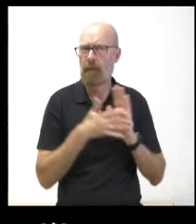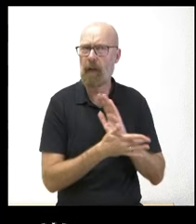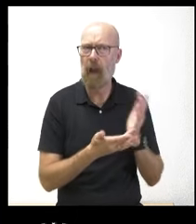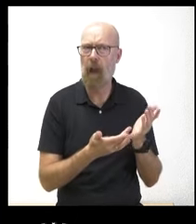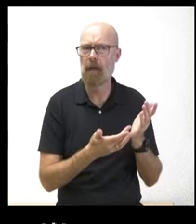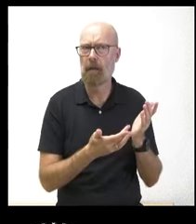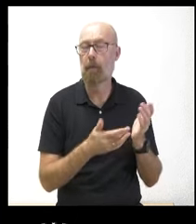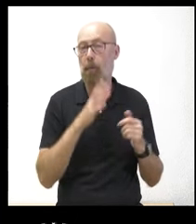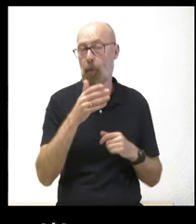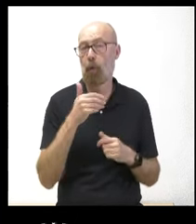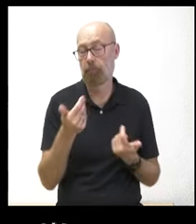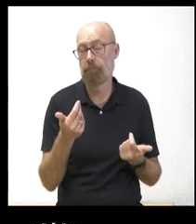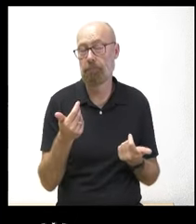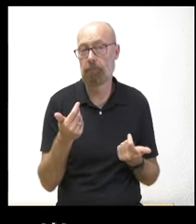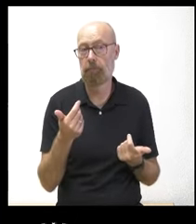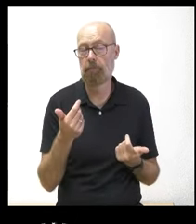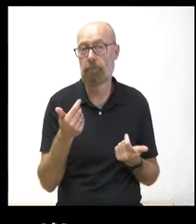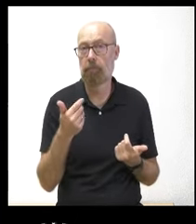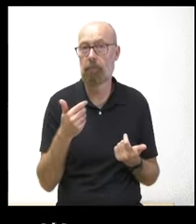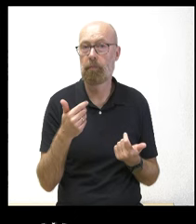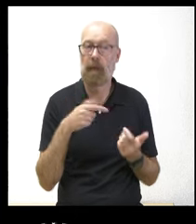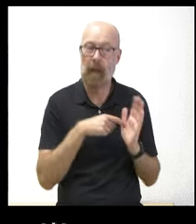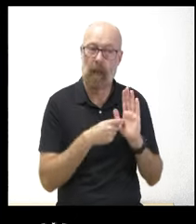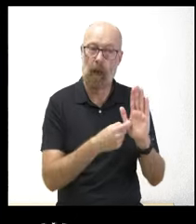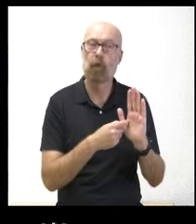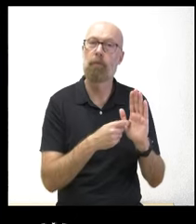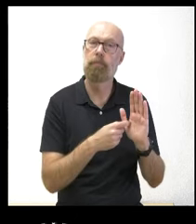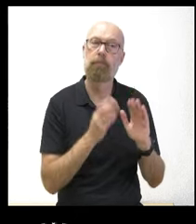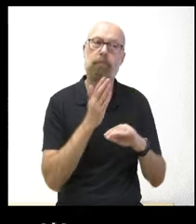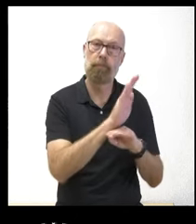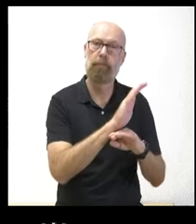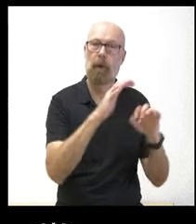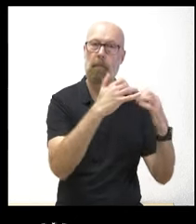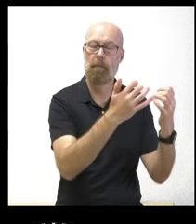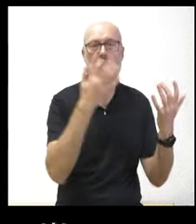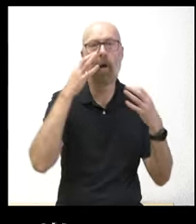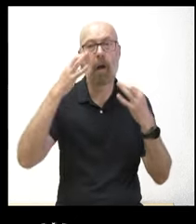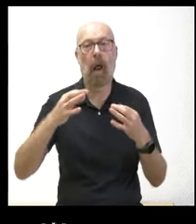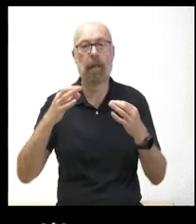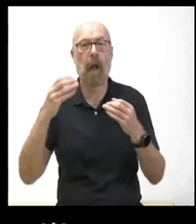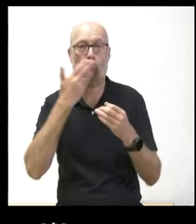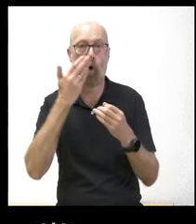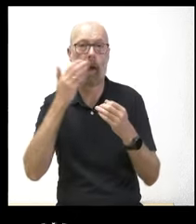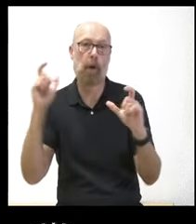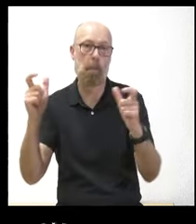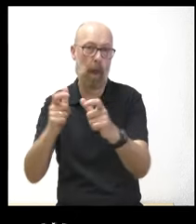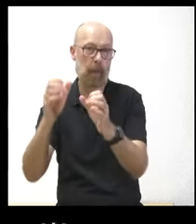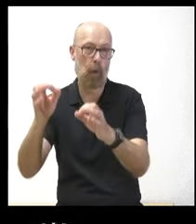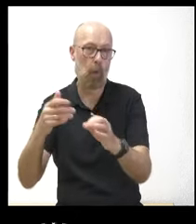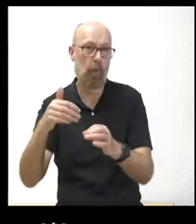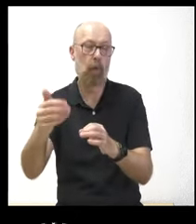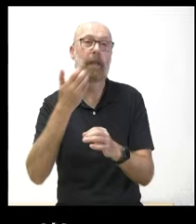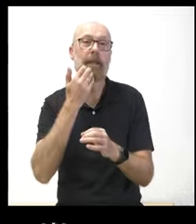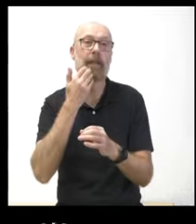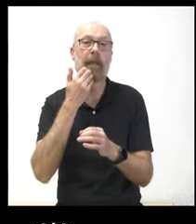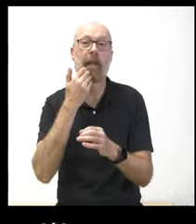entiendo por lo que leímos en su momento al parlamento pero que en la práctica sí que va a haber menos colegios si sigue no habiendo niños en los